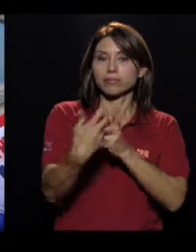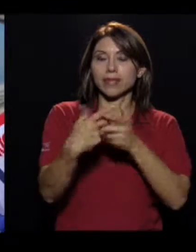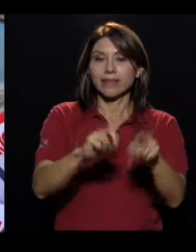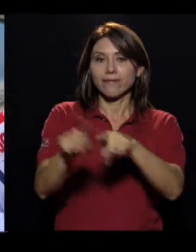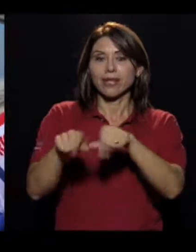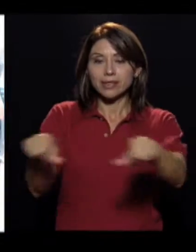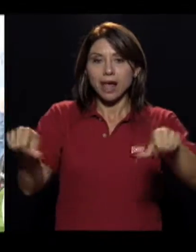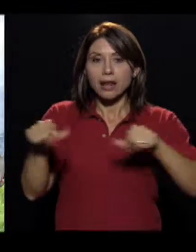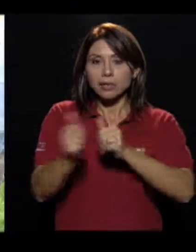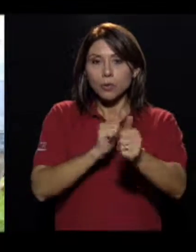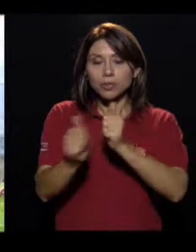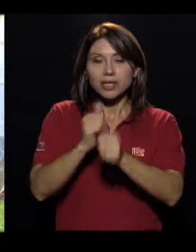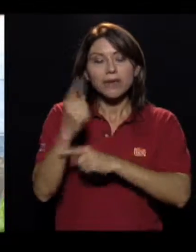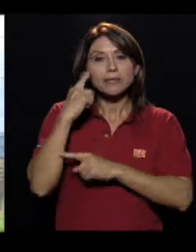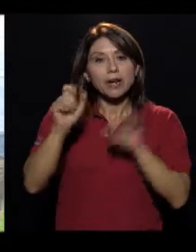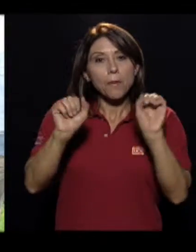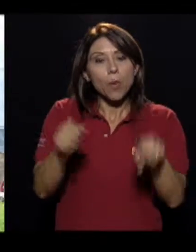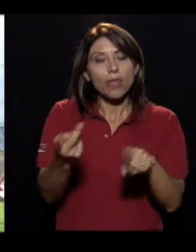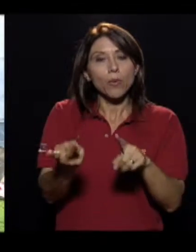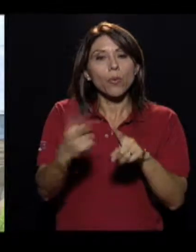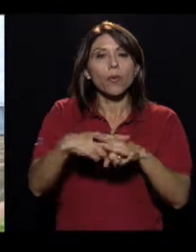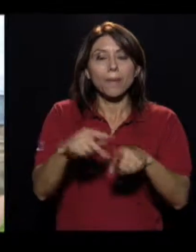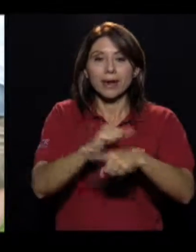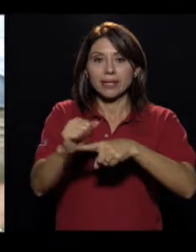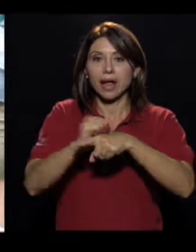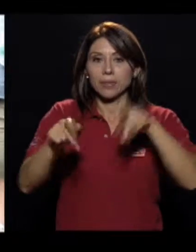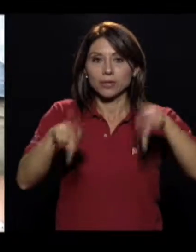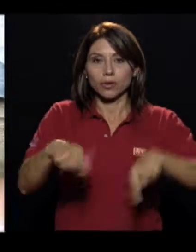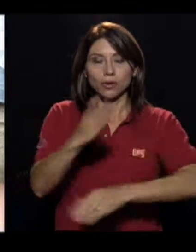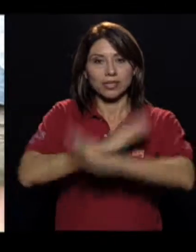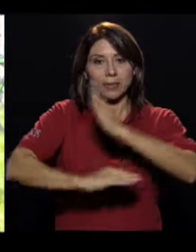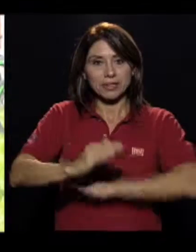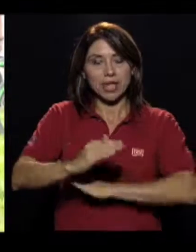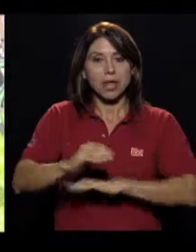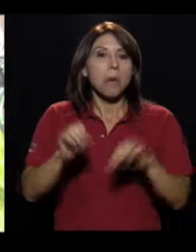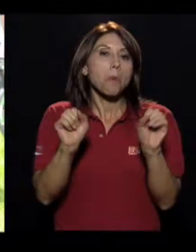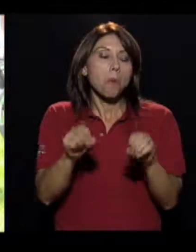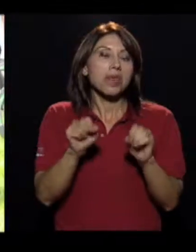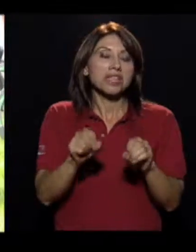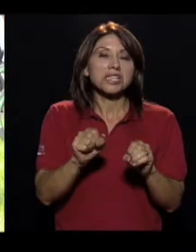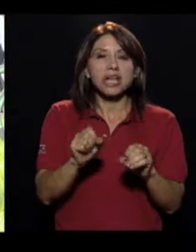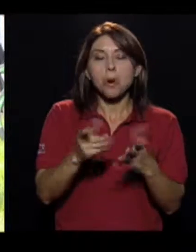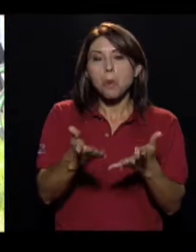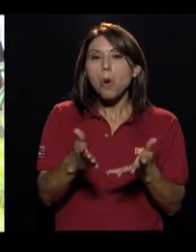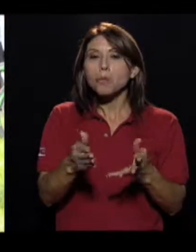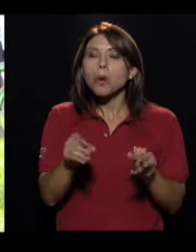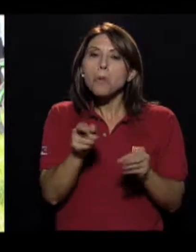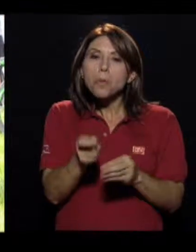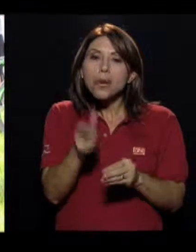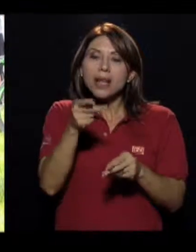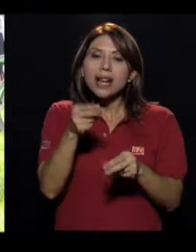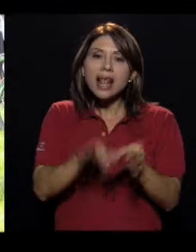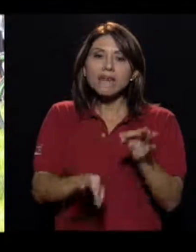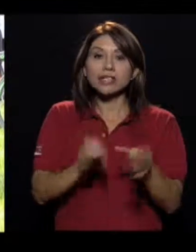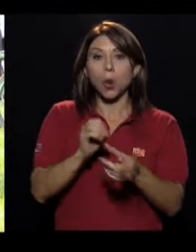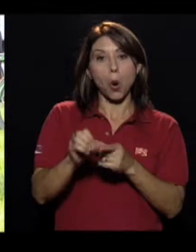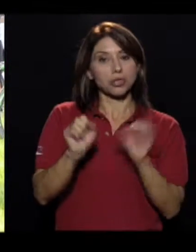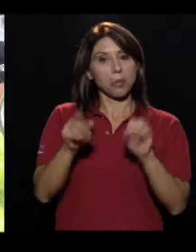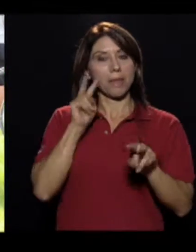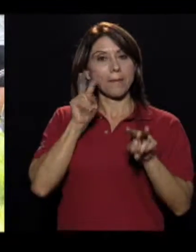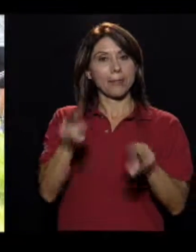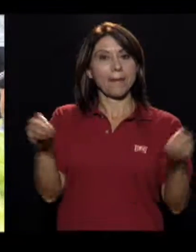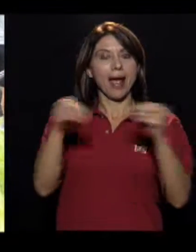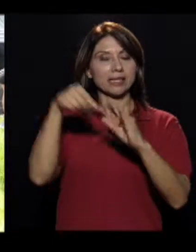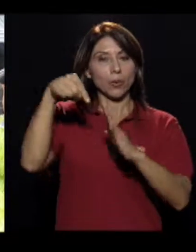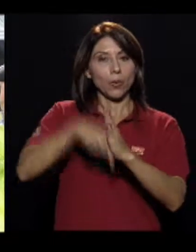de las disciplinas deportivas para que sean practicadas por personas en condición de discapacidad pueden ser leves o más notorias. Sin embargo,